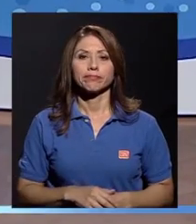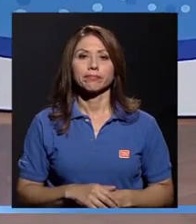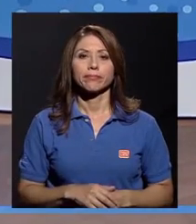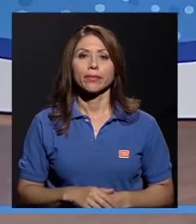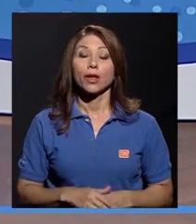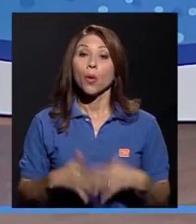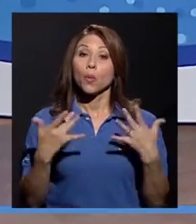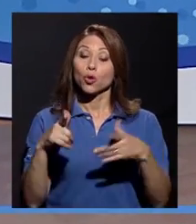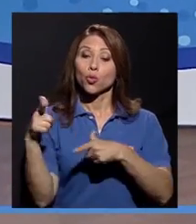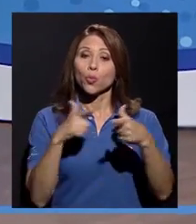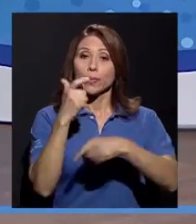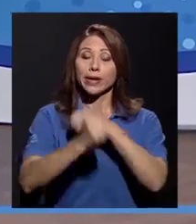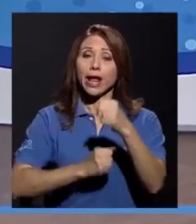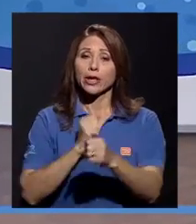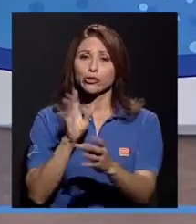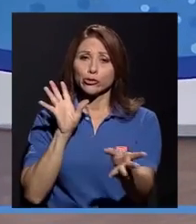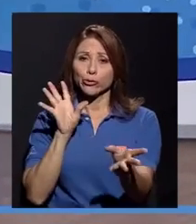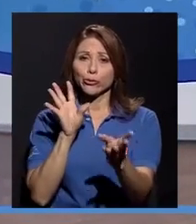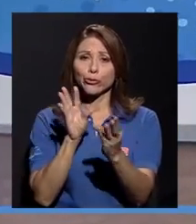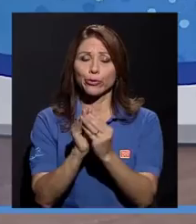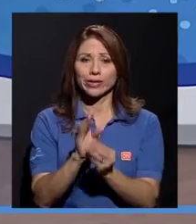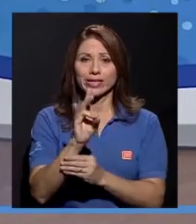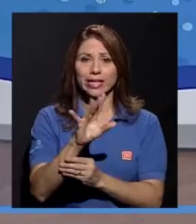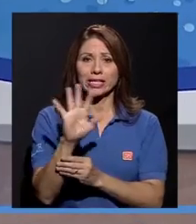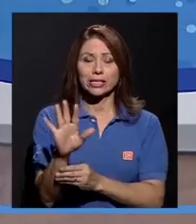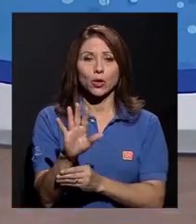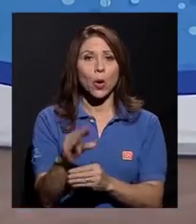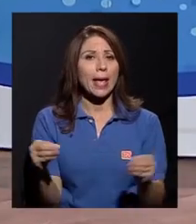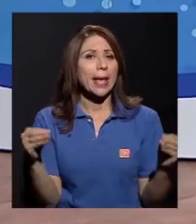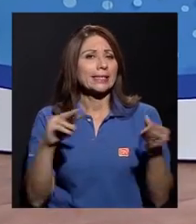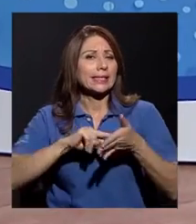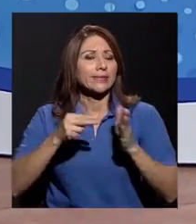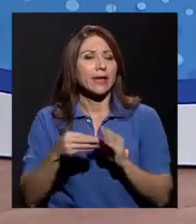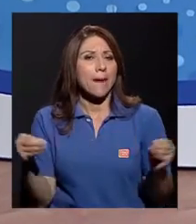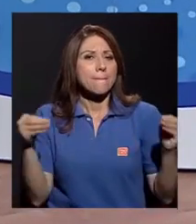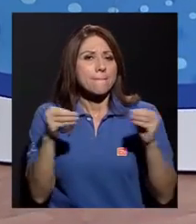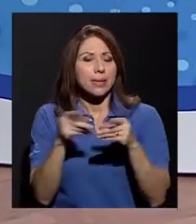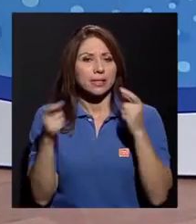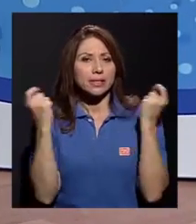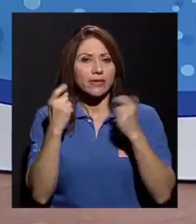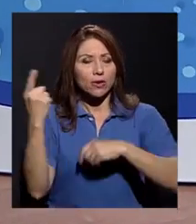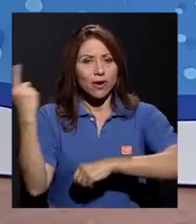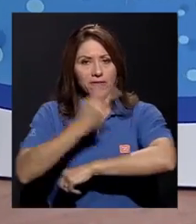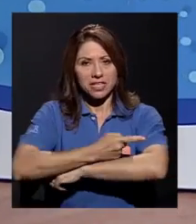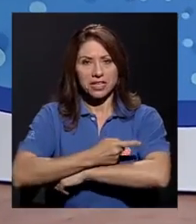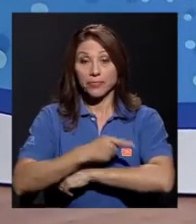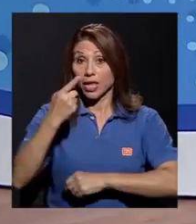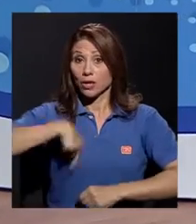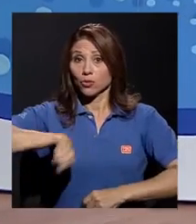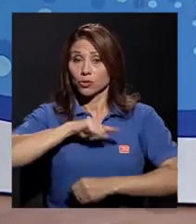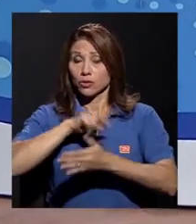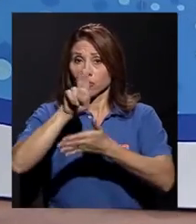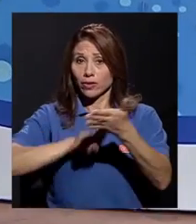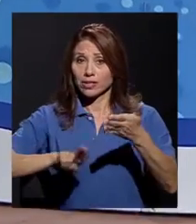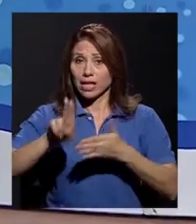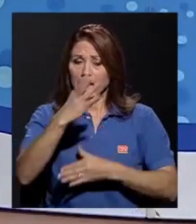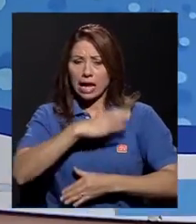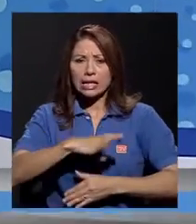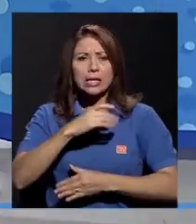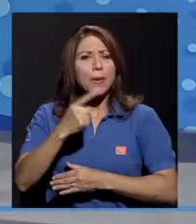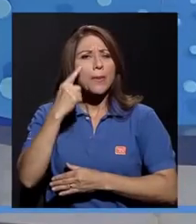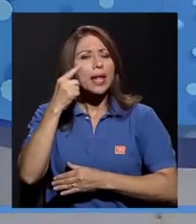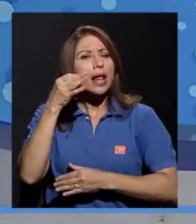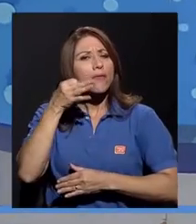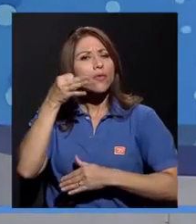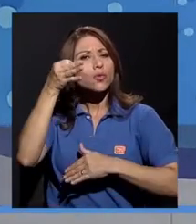Cumplir 75 años es más que celebrar una fecha. Si bien es cierto, en nuestra universidad nos caracterizamos por ver hacia el futuro,